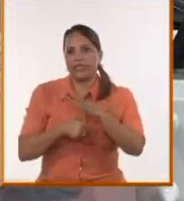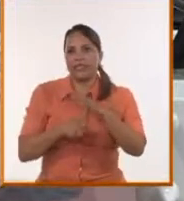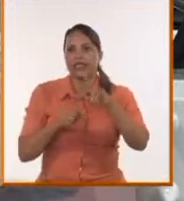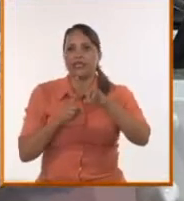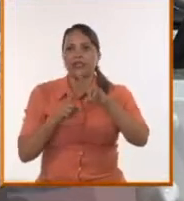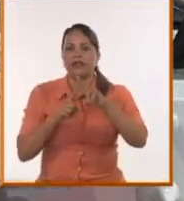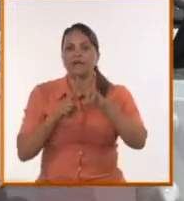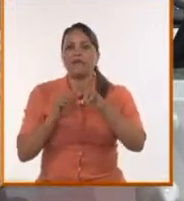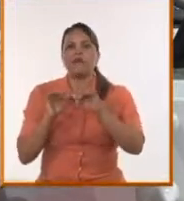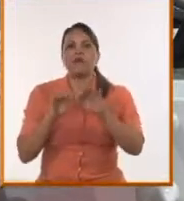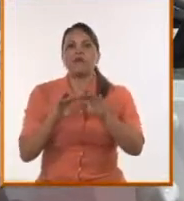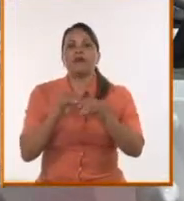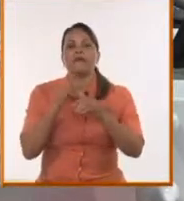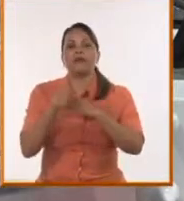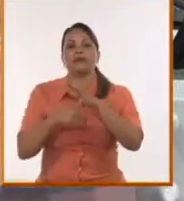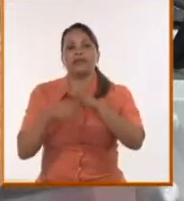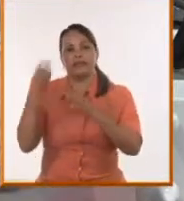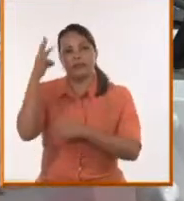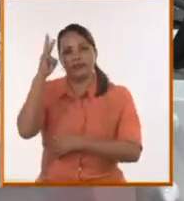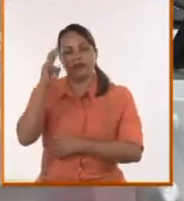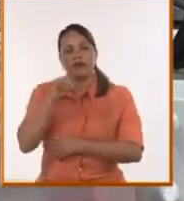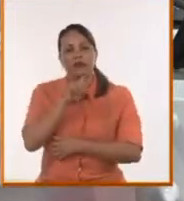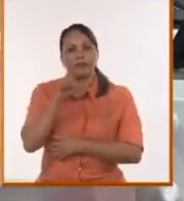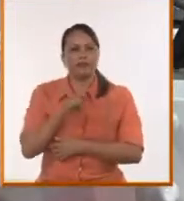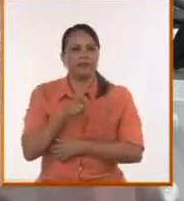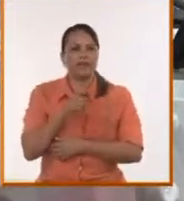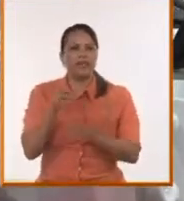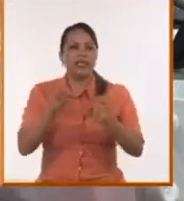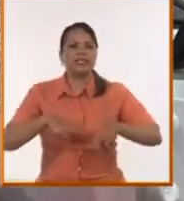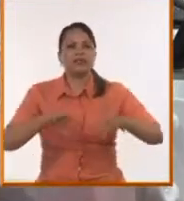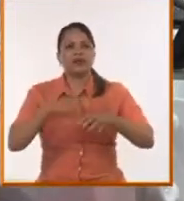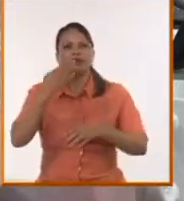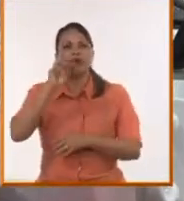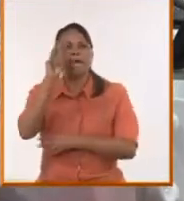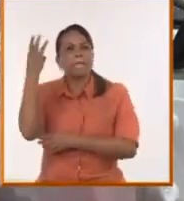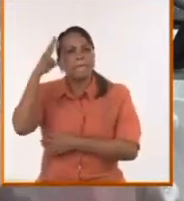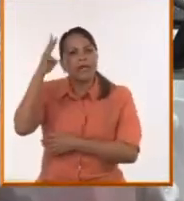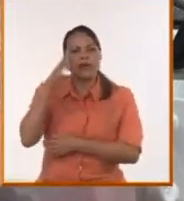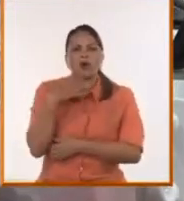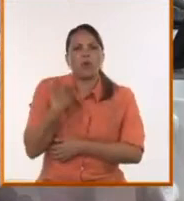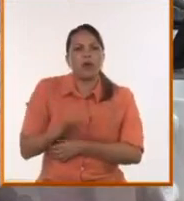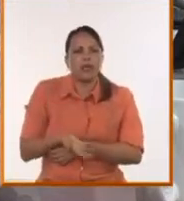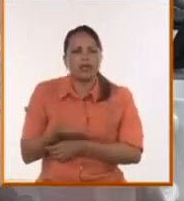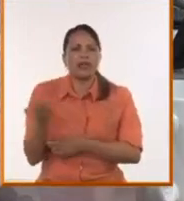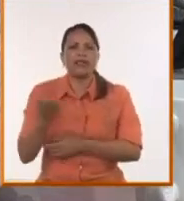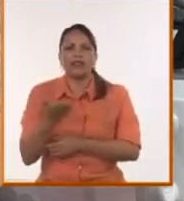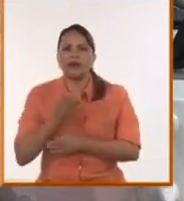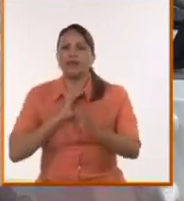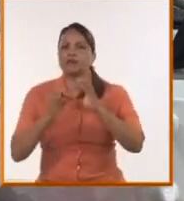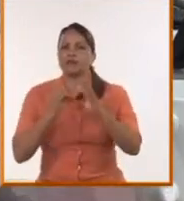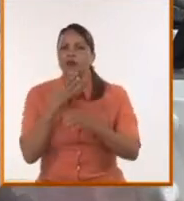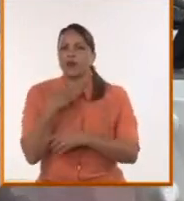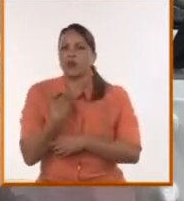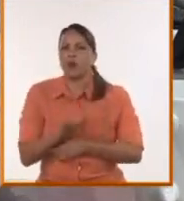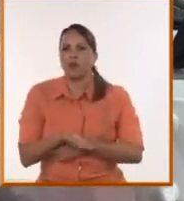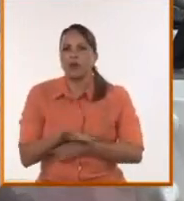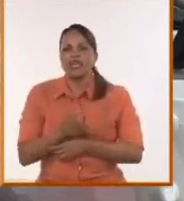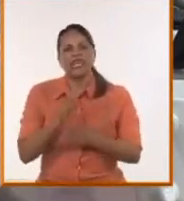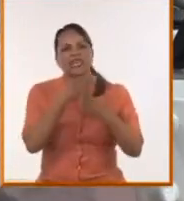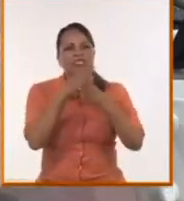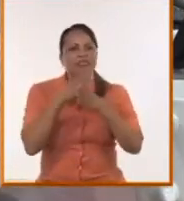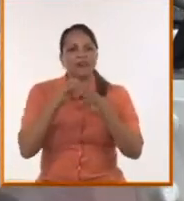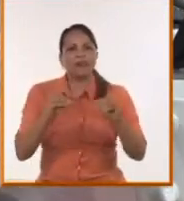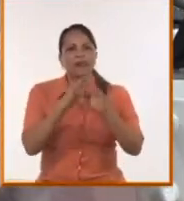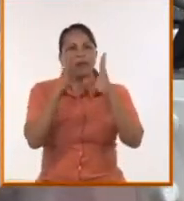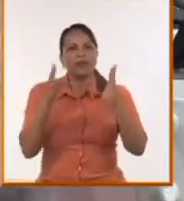presidentes en México. ¿Qué está pasando hoy en México? ¿Cuál es la dinámica comunicacional? ¿Qué significan esas mañaneras que todos los días el